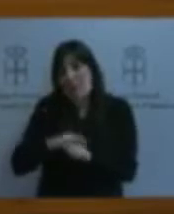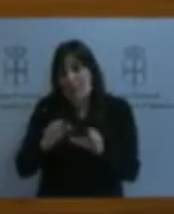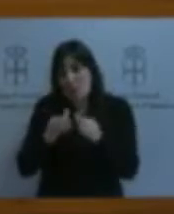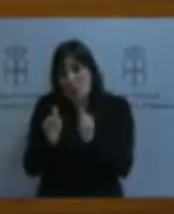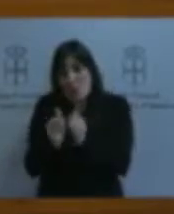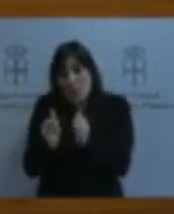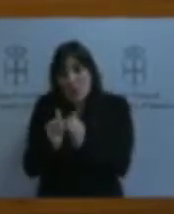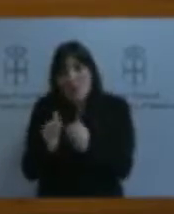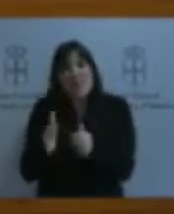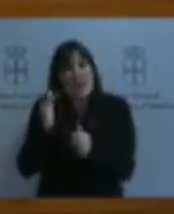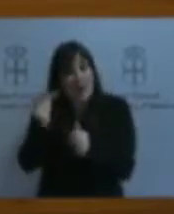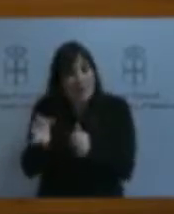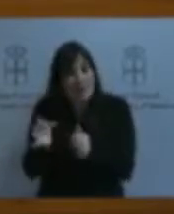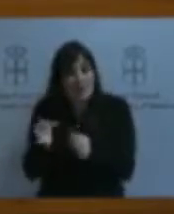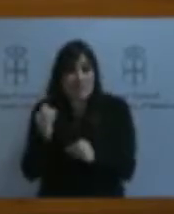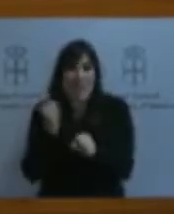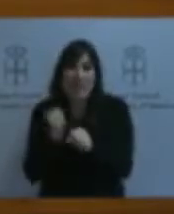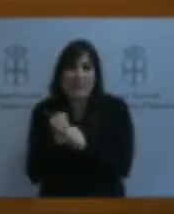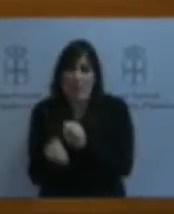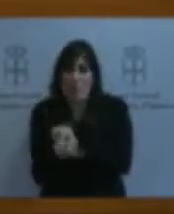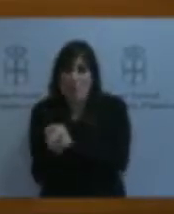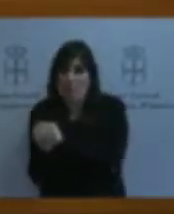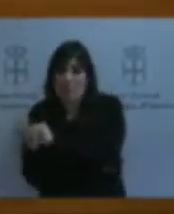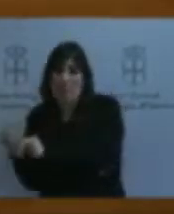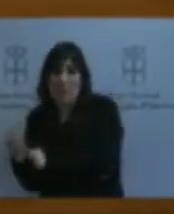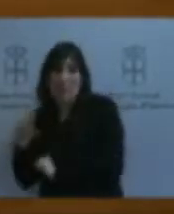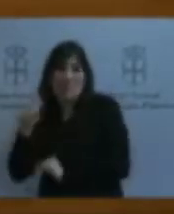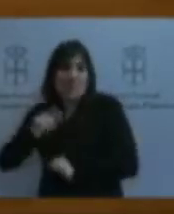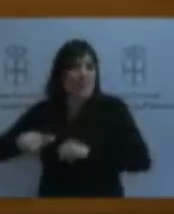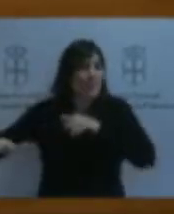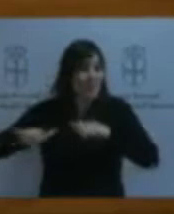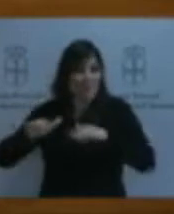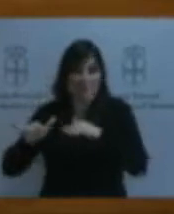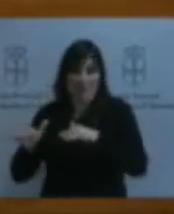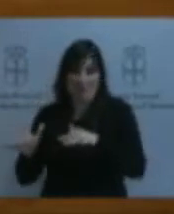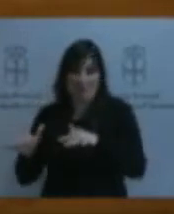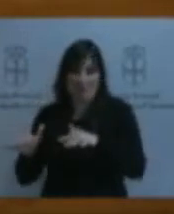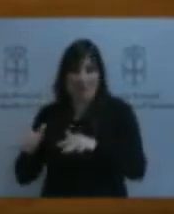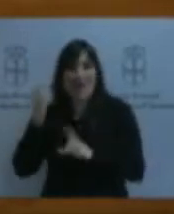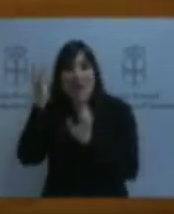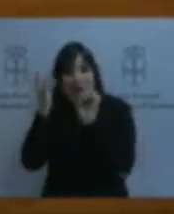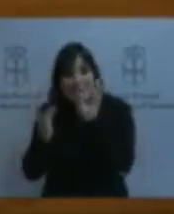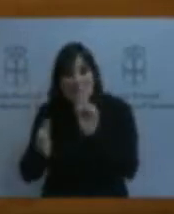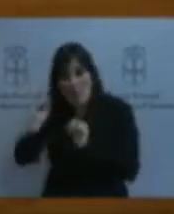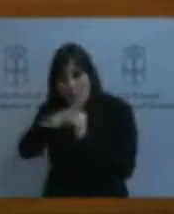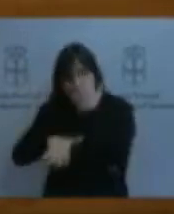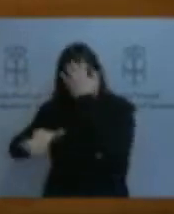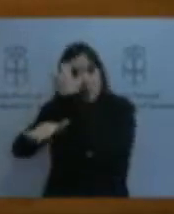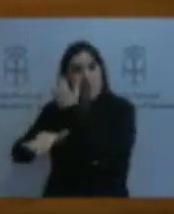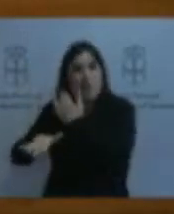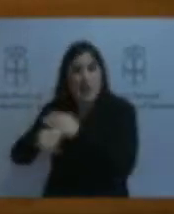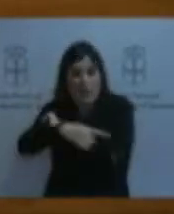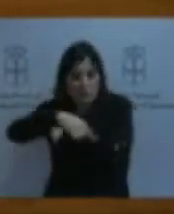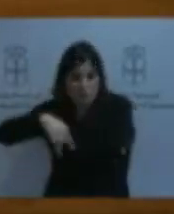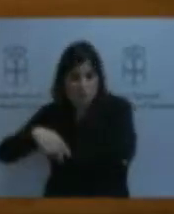trabajo y dinamizar, además, la actividad en las localidades costeras. Estas políticas de protección